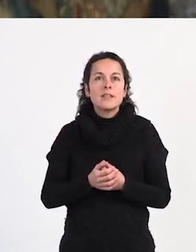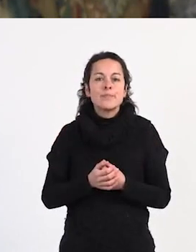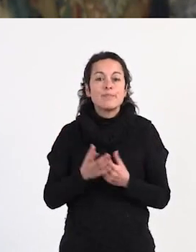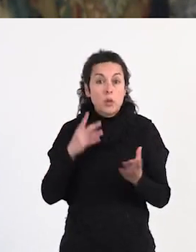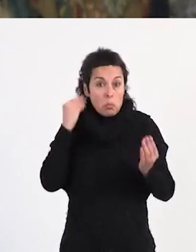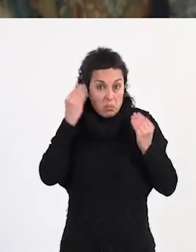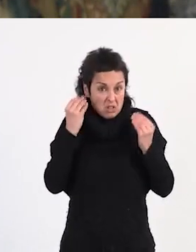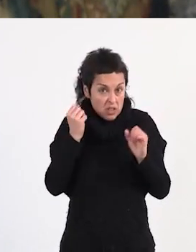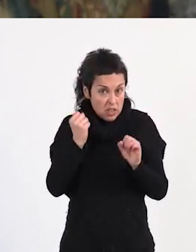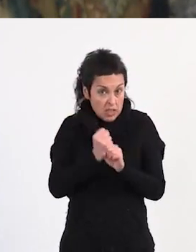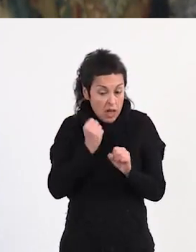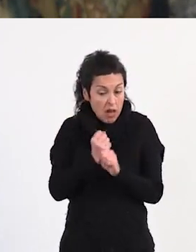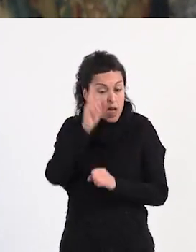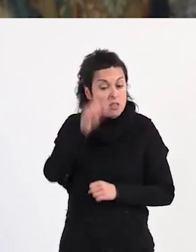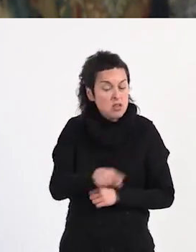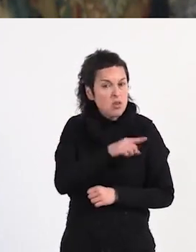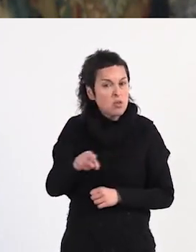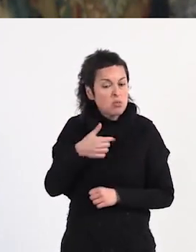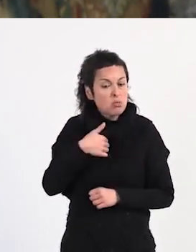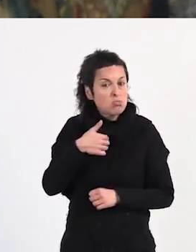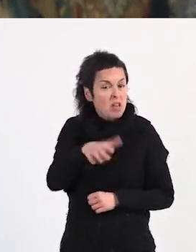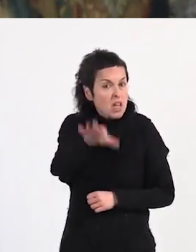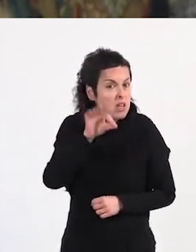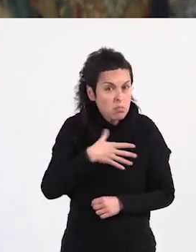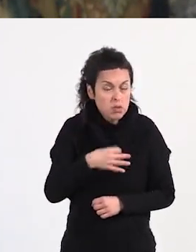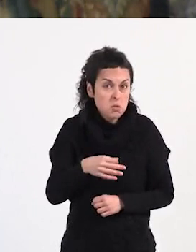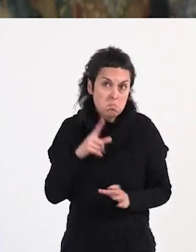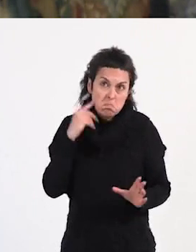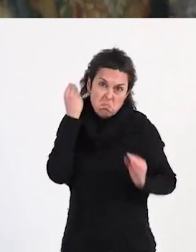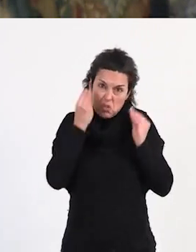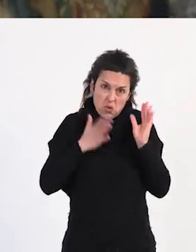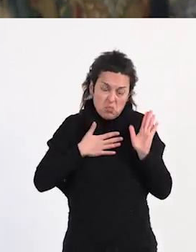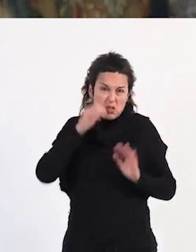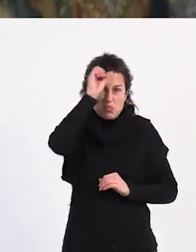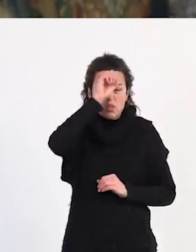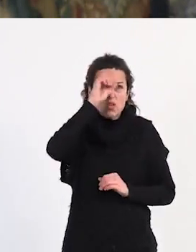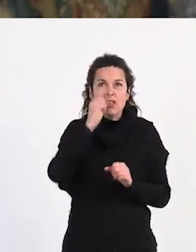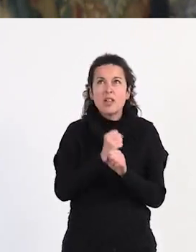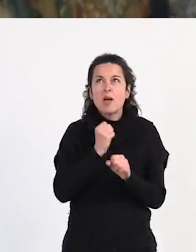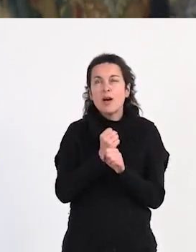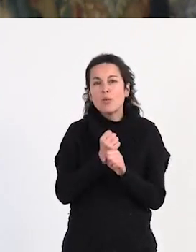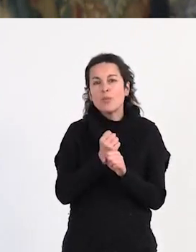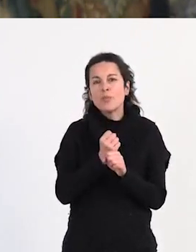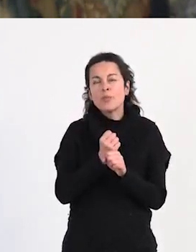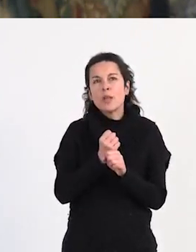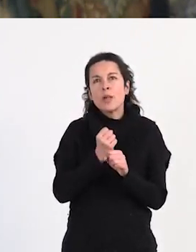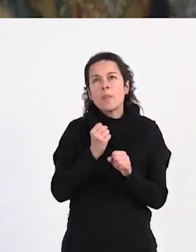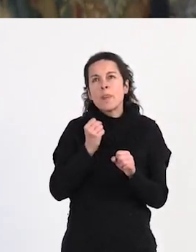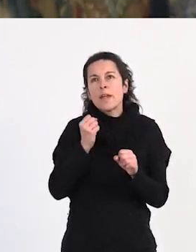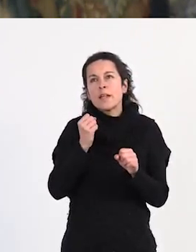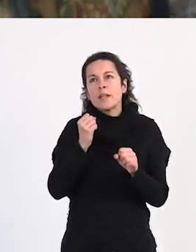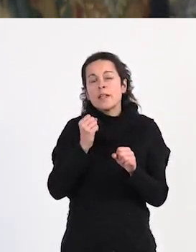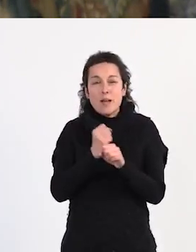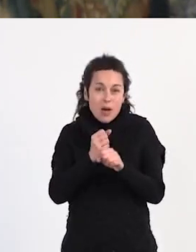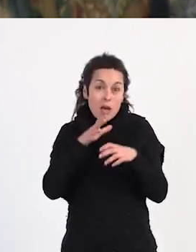trabajo en sí no es una opción, ¿no? Que es el trabajo en sí, desde mi punto de vista, el trabajo que tenemos